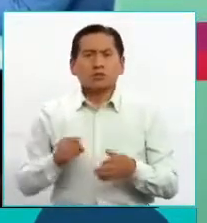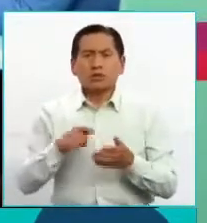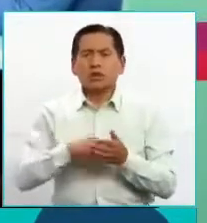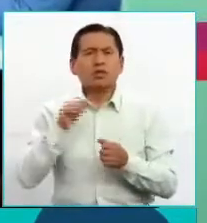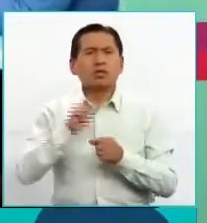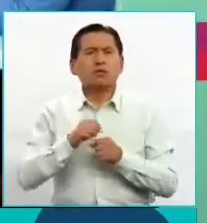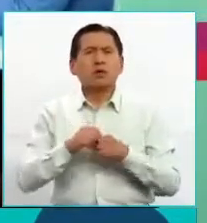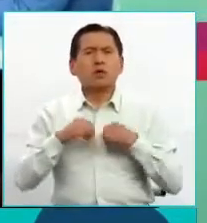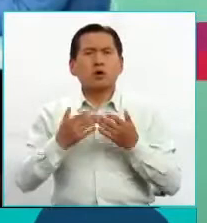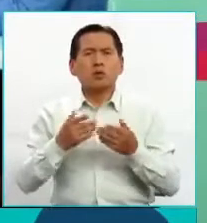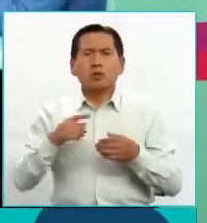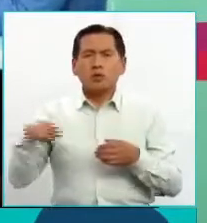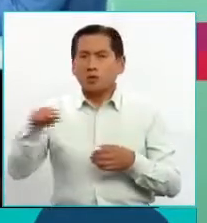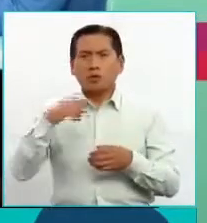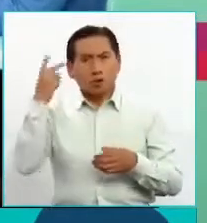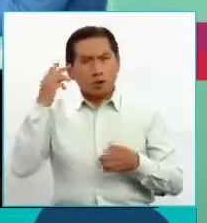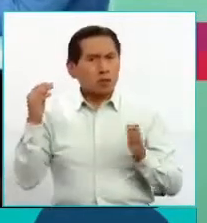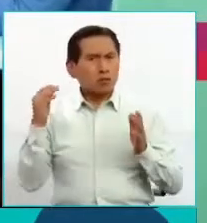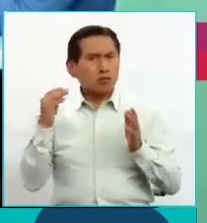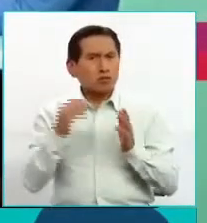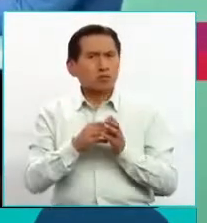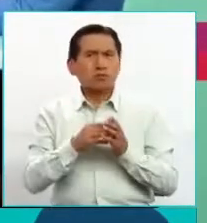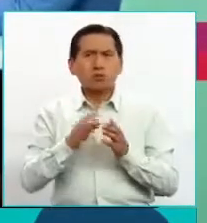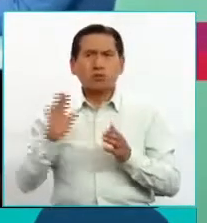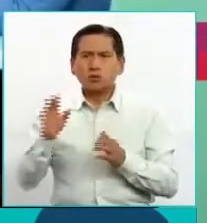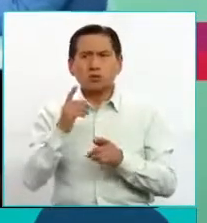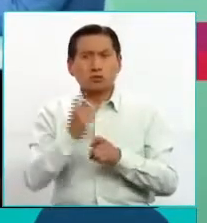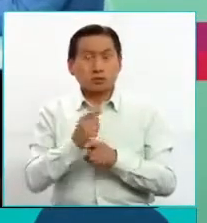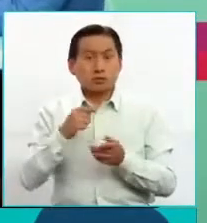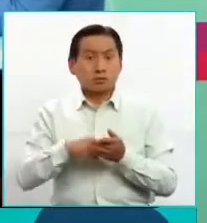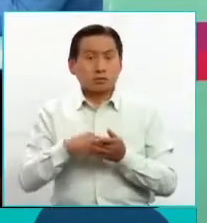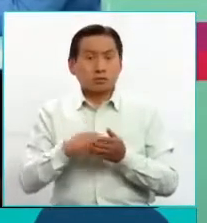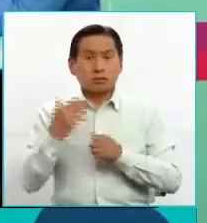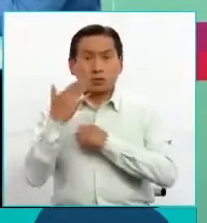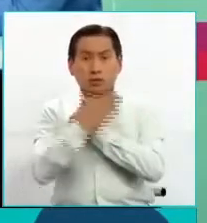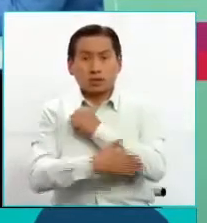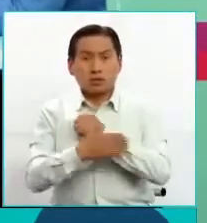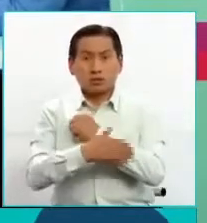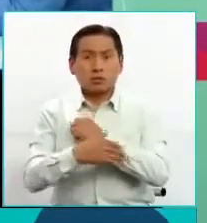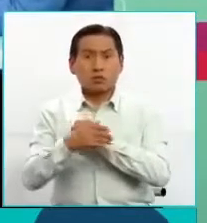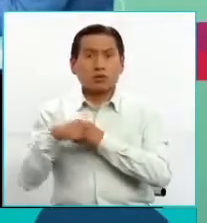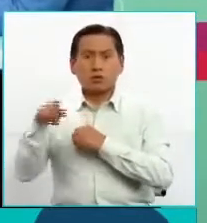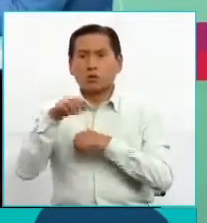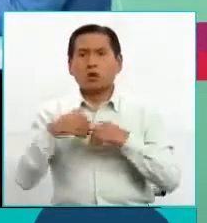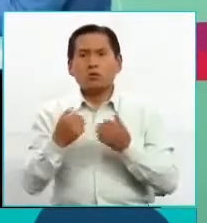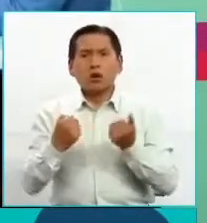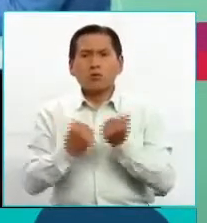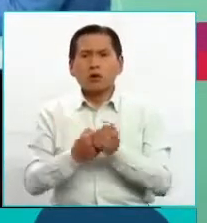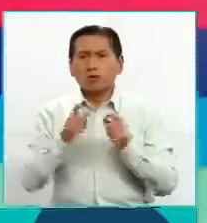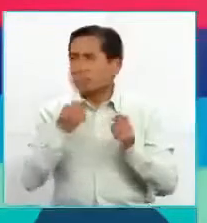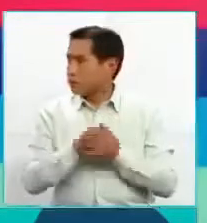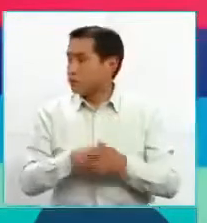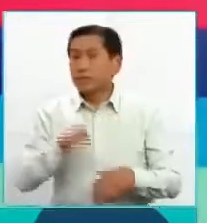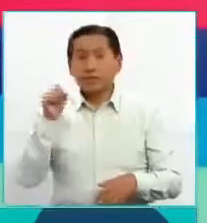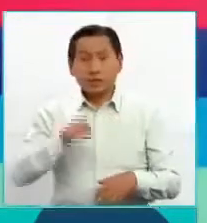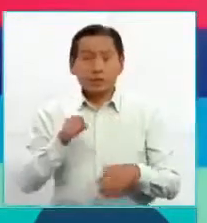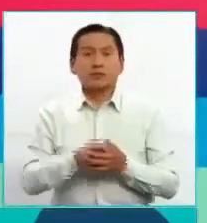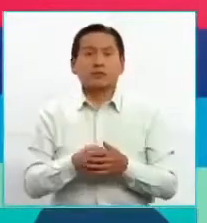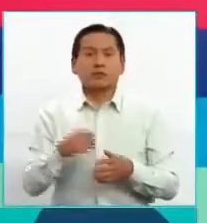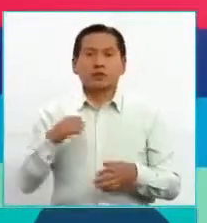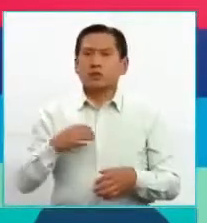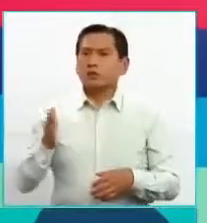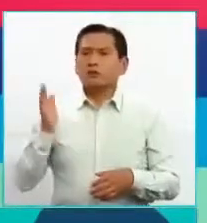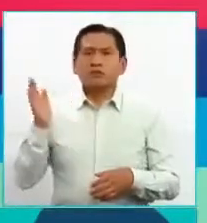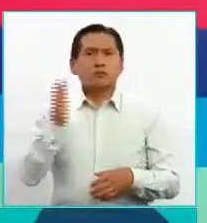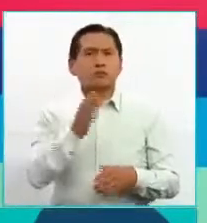trabajo? ¿O se están gestando también políticas desde los mismos municipios, desde las zonas rurales de nuestro país para apoyar en el ámbito cultural? Sí. He estado en varios